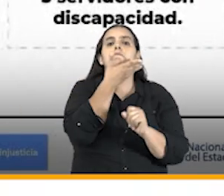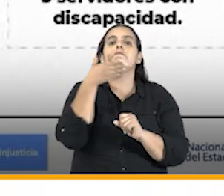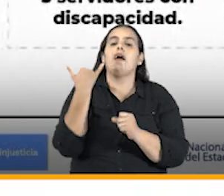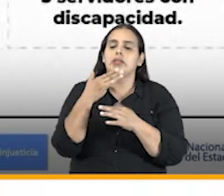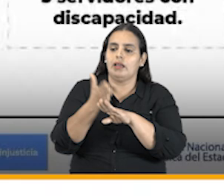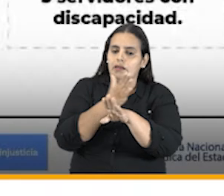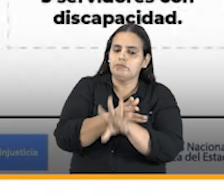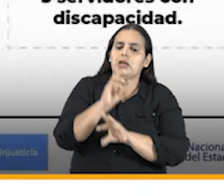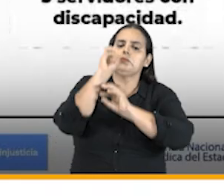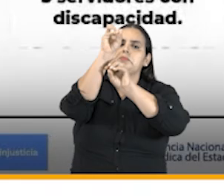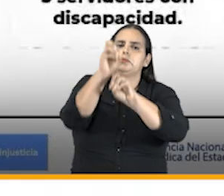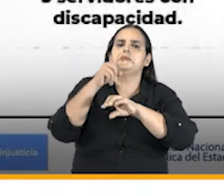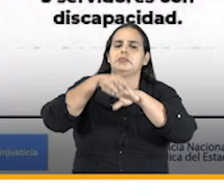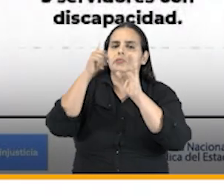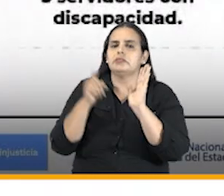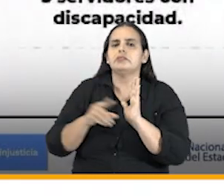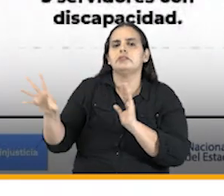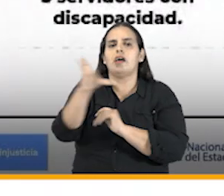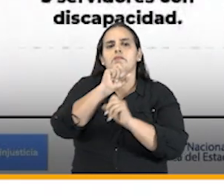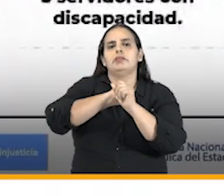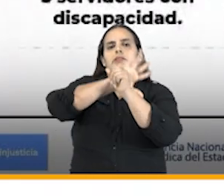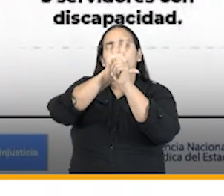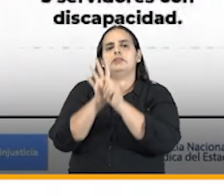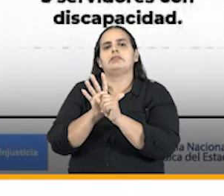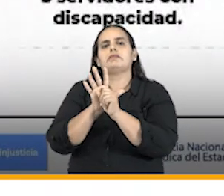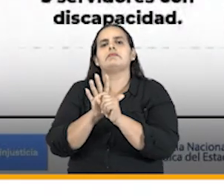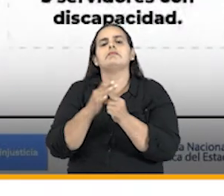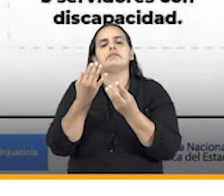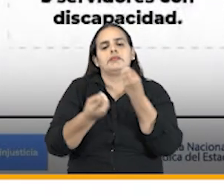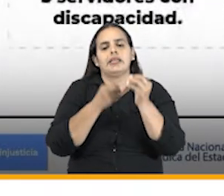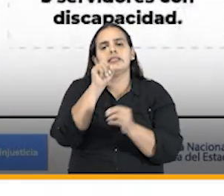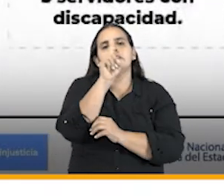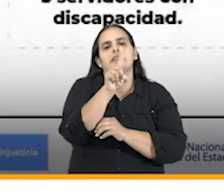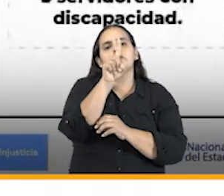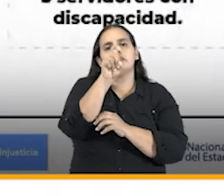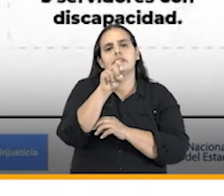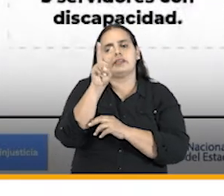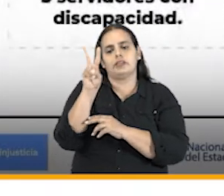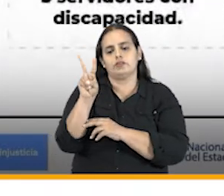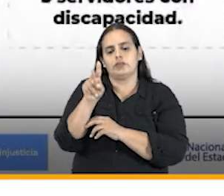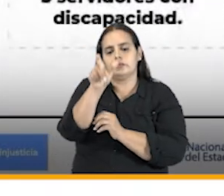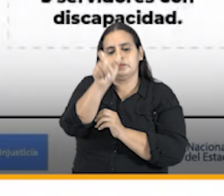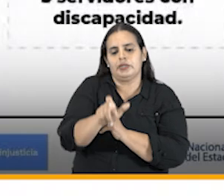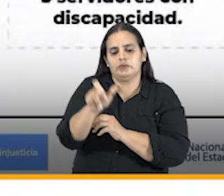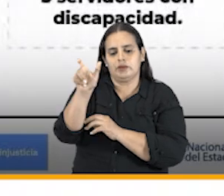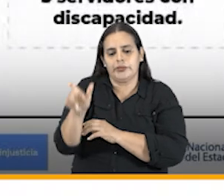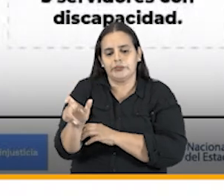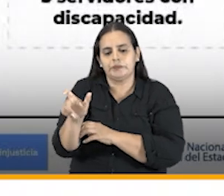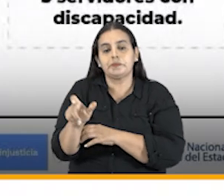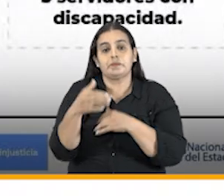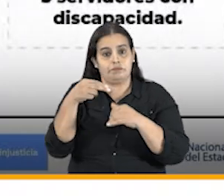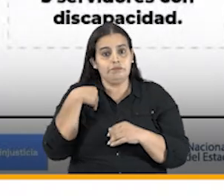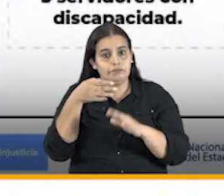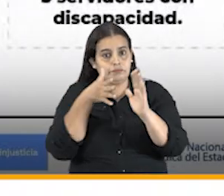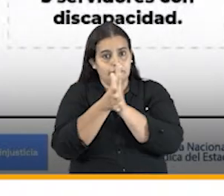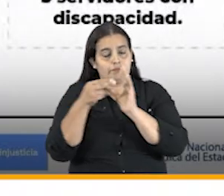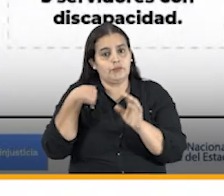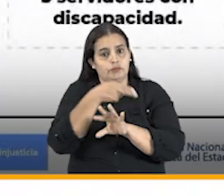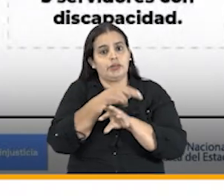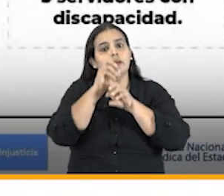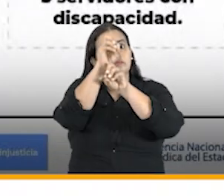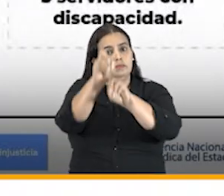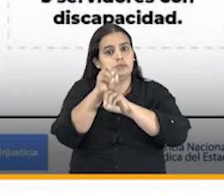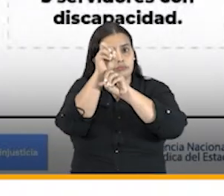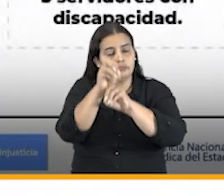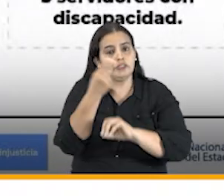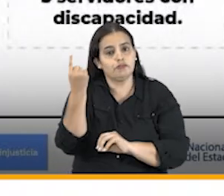fíjense todo esto durante el término de la pandemia a 162 funcionarios y cuando digo hemos capacitado me